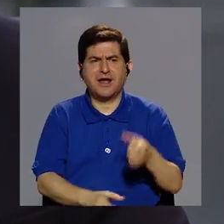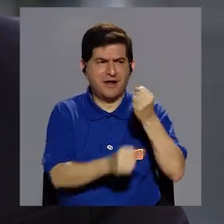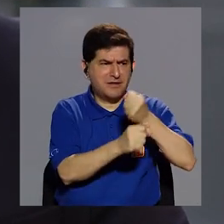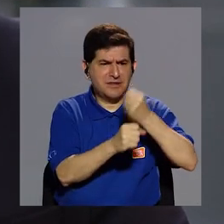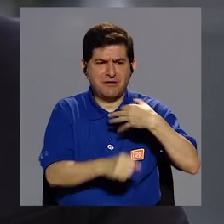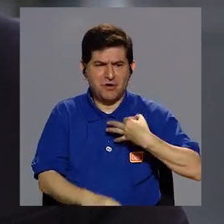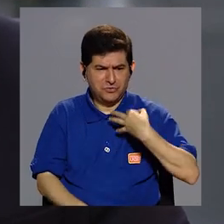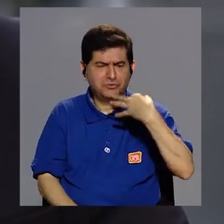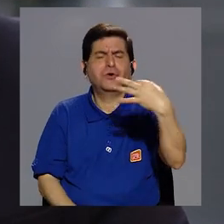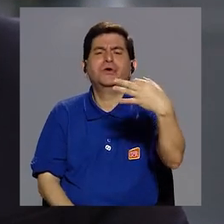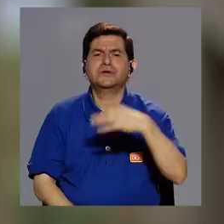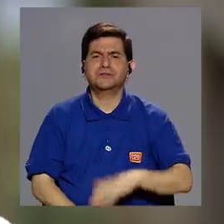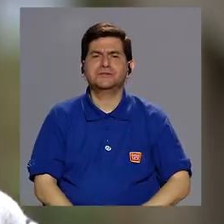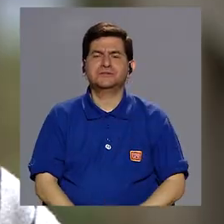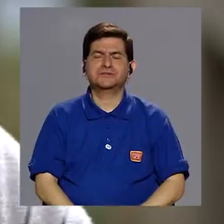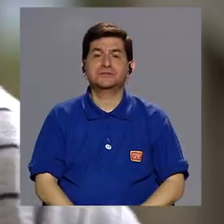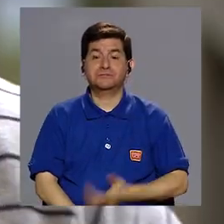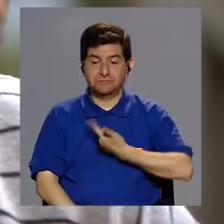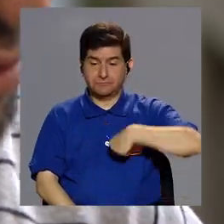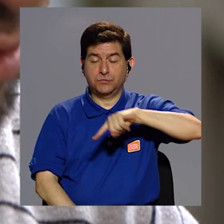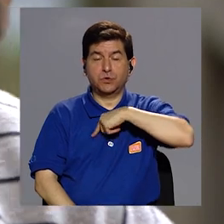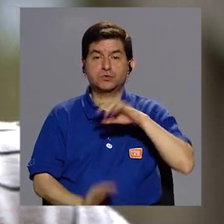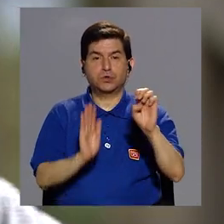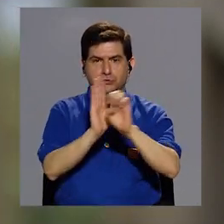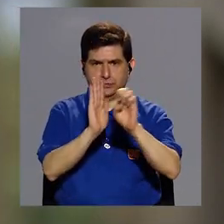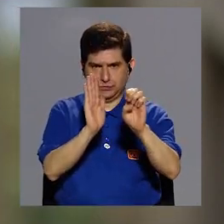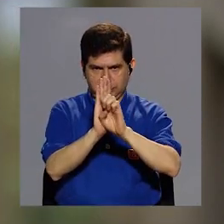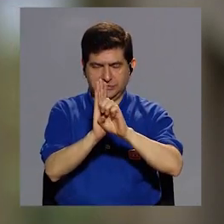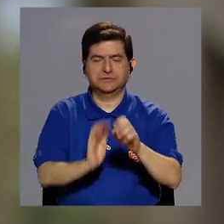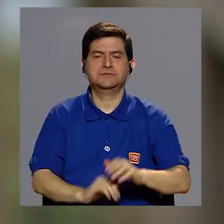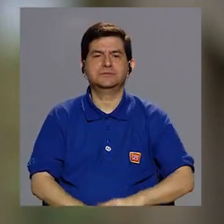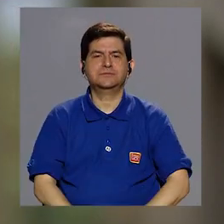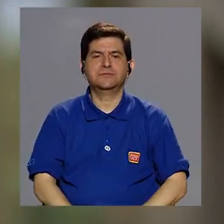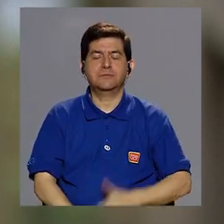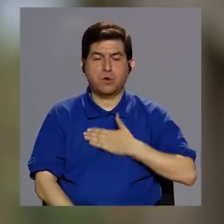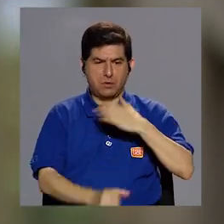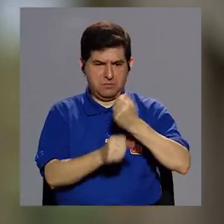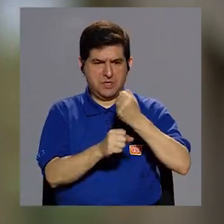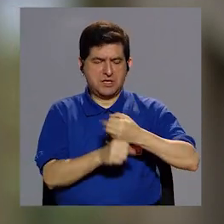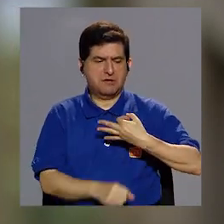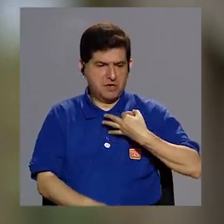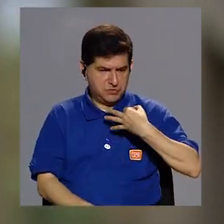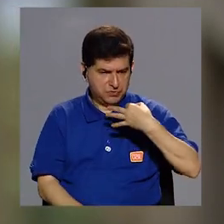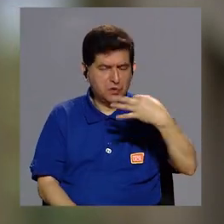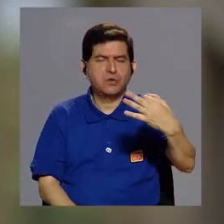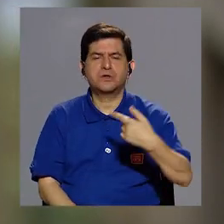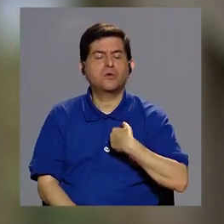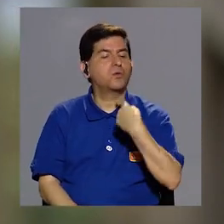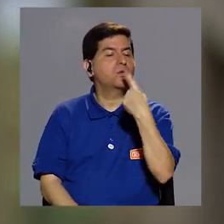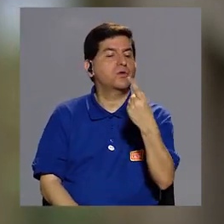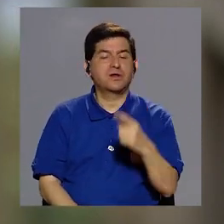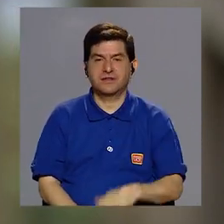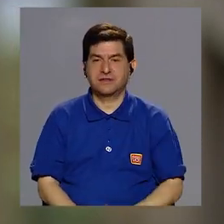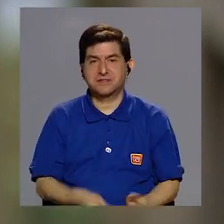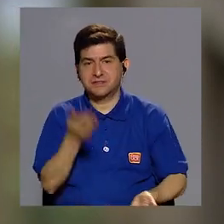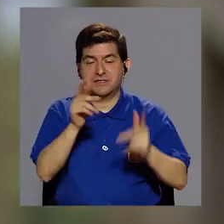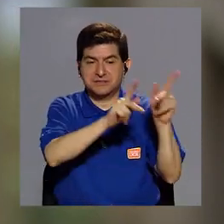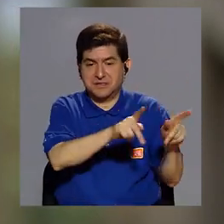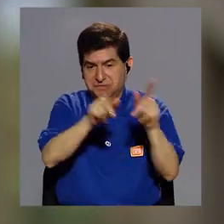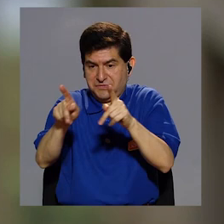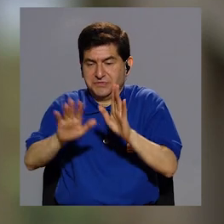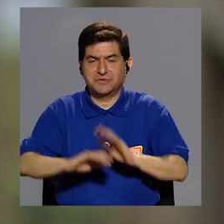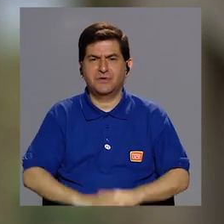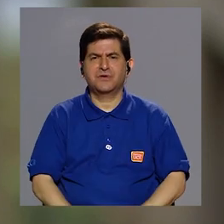nuestras labores cotidianas. Claro, nosotros, por ejemplo, en mi trabajo cotidiano, uno le dice a las